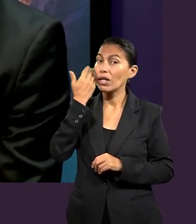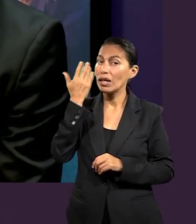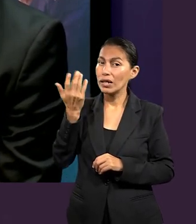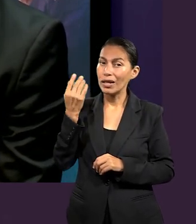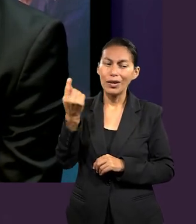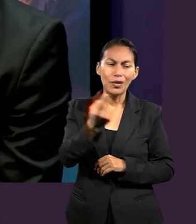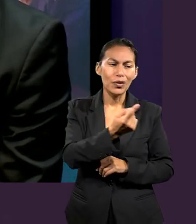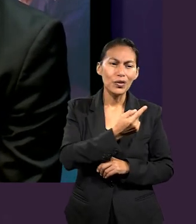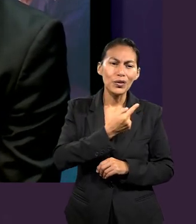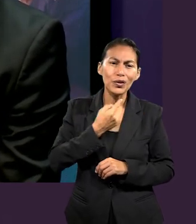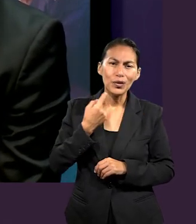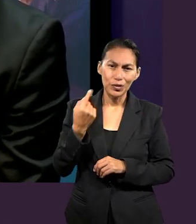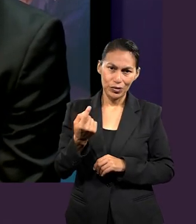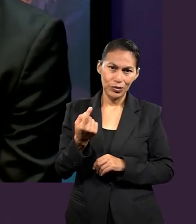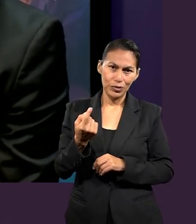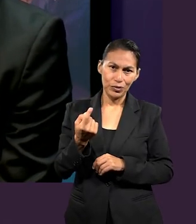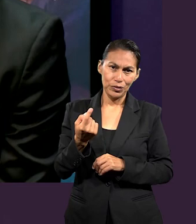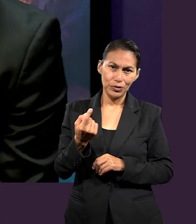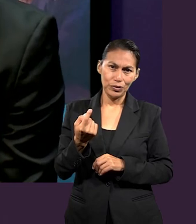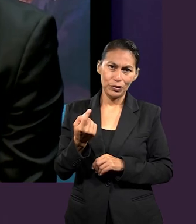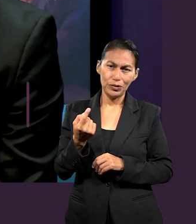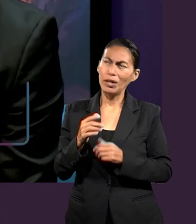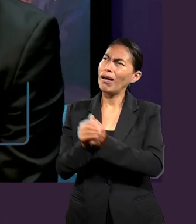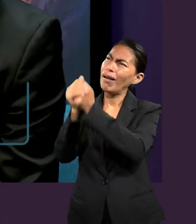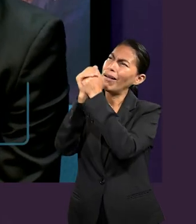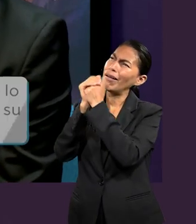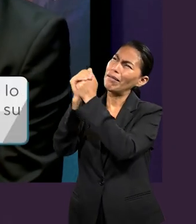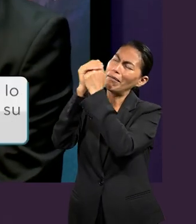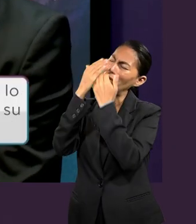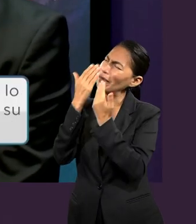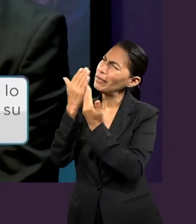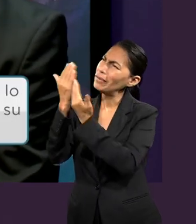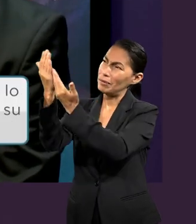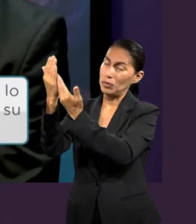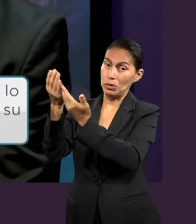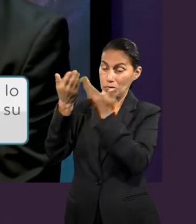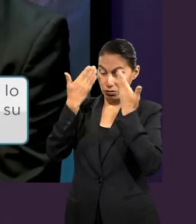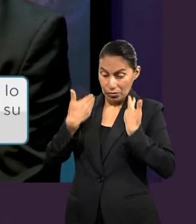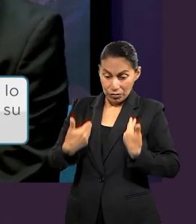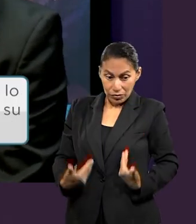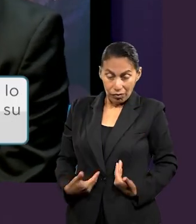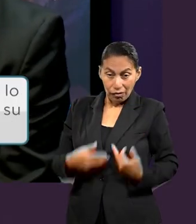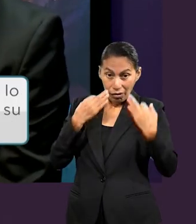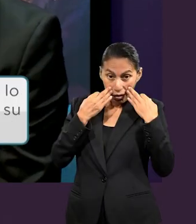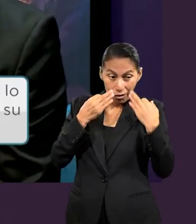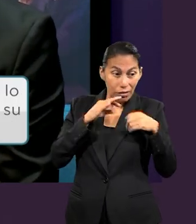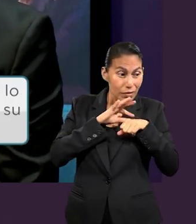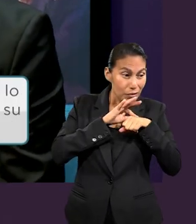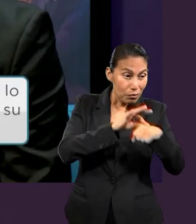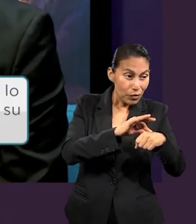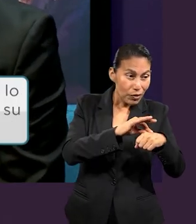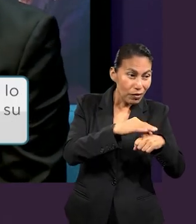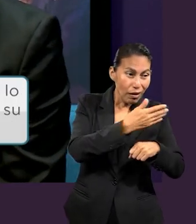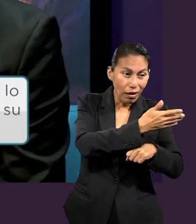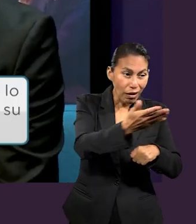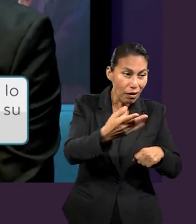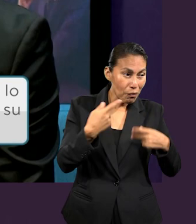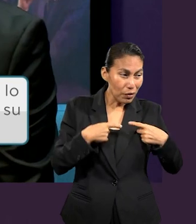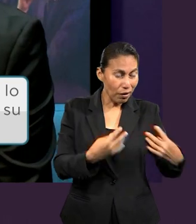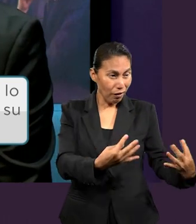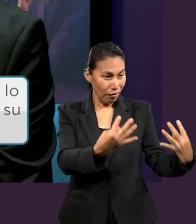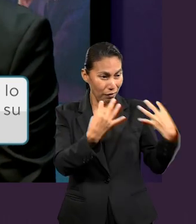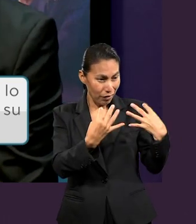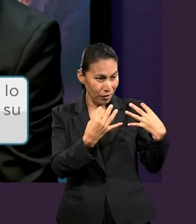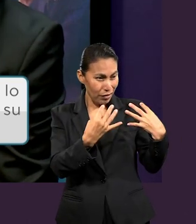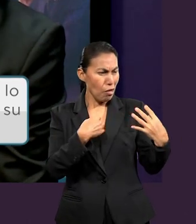seamos objetos de su alabanza, pues, que con nuestra forma de ser, nuestra forma de hablar con el servicio